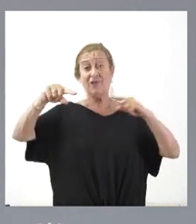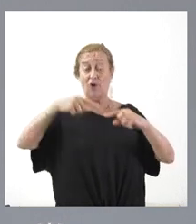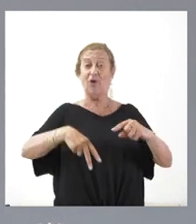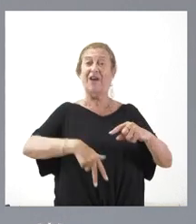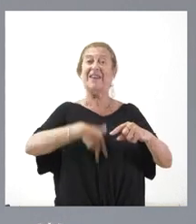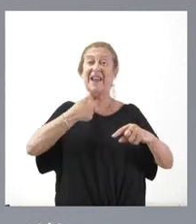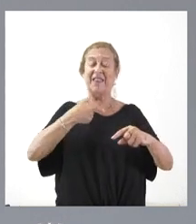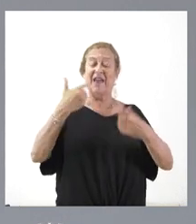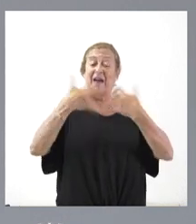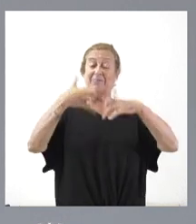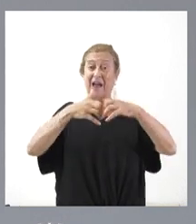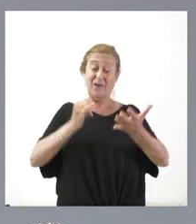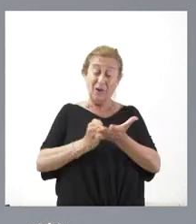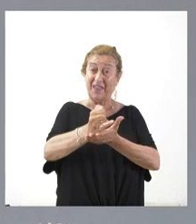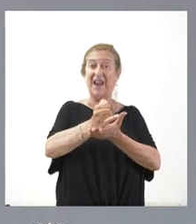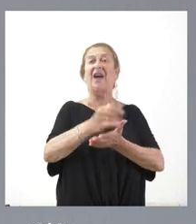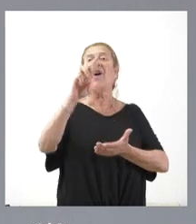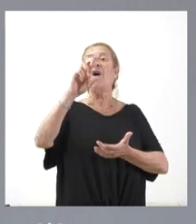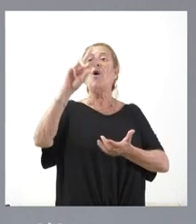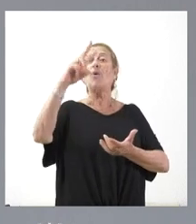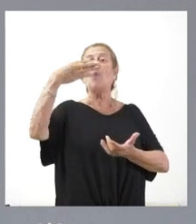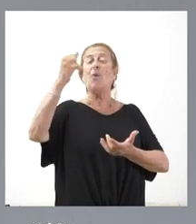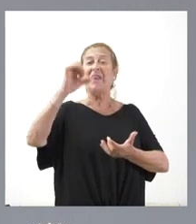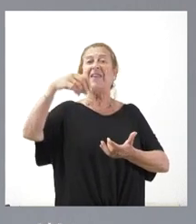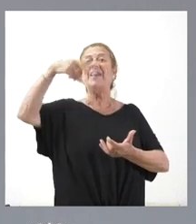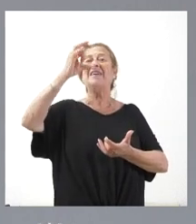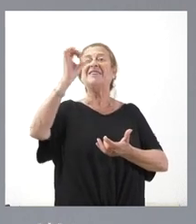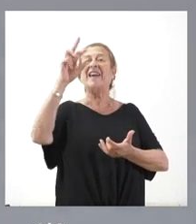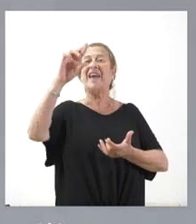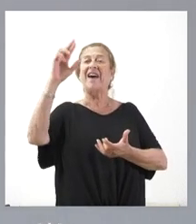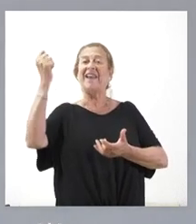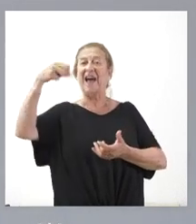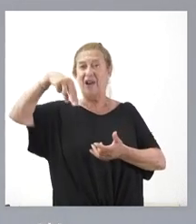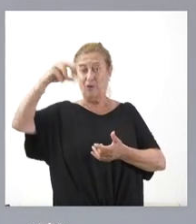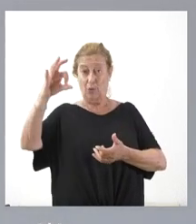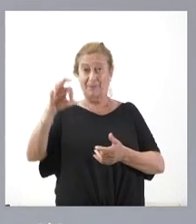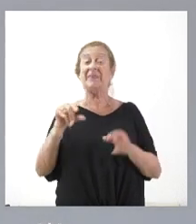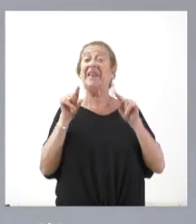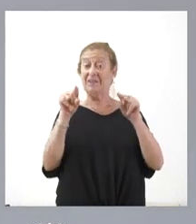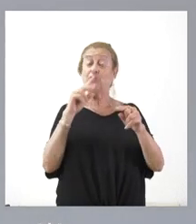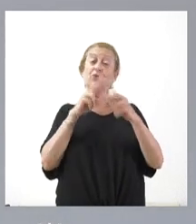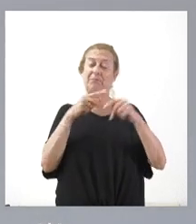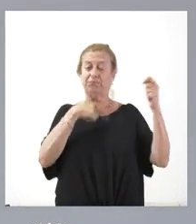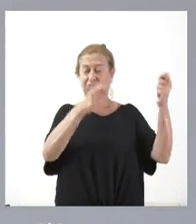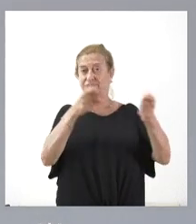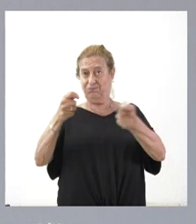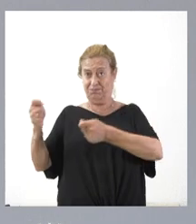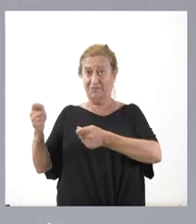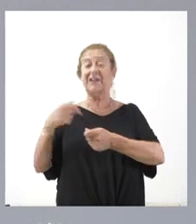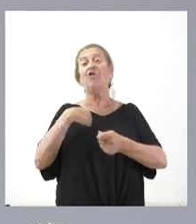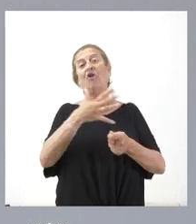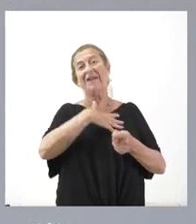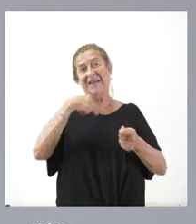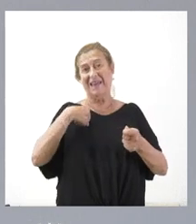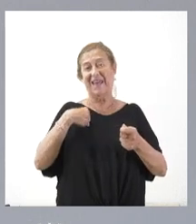Agrícola y Ganadera a don Rubén Serrano Fernández. Estos son los nombramientos que queríamos